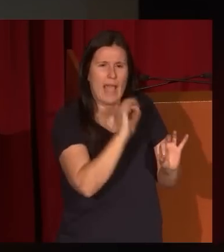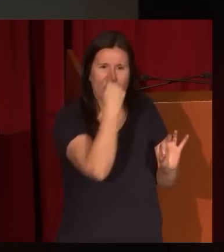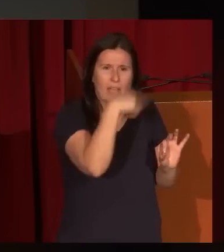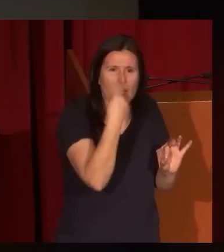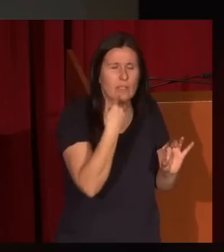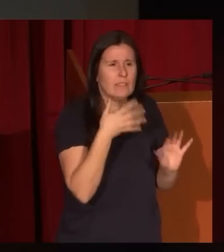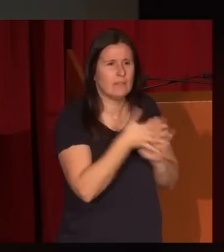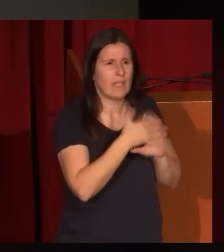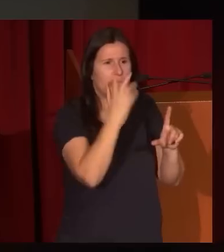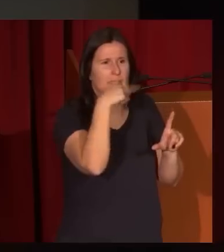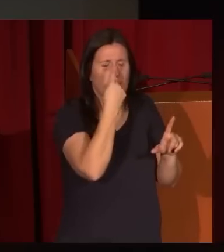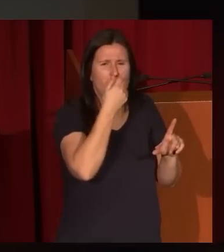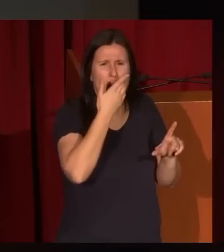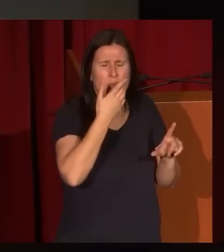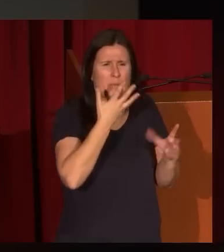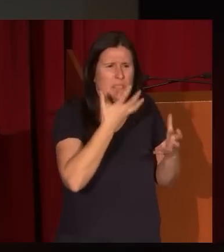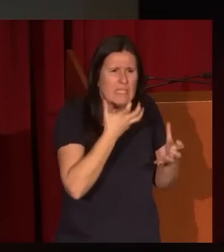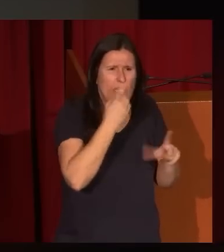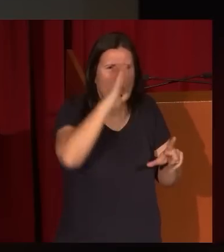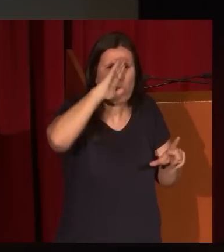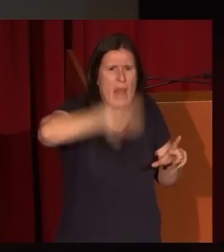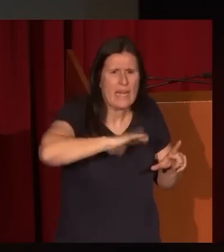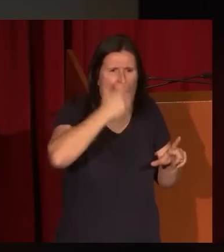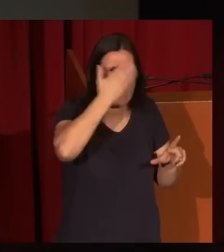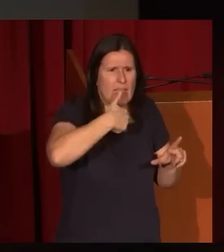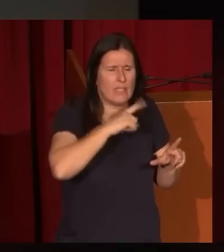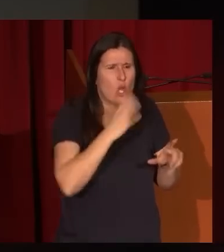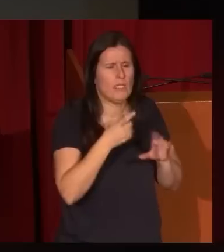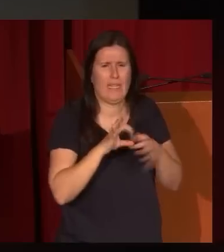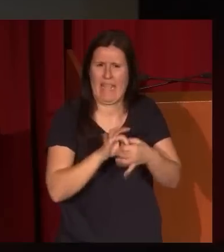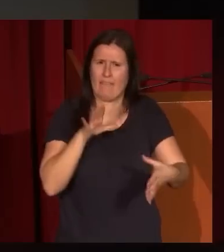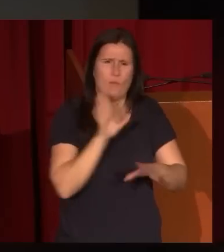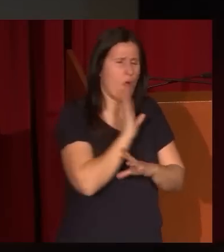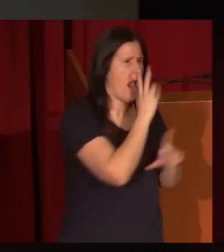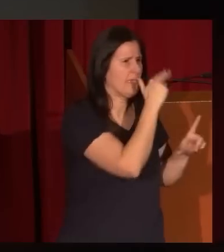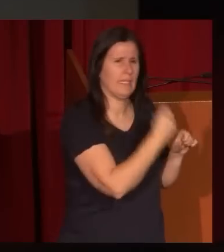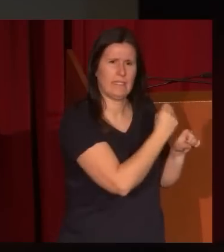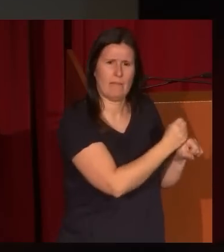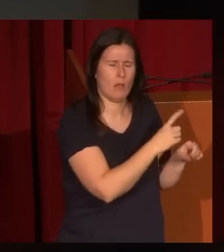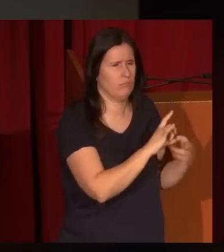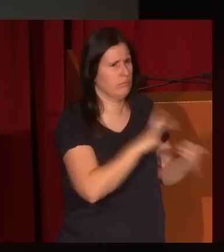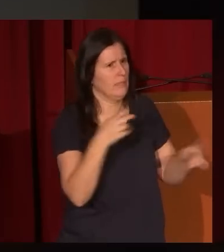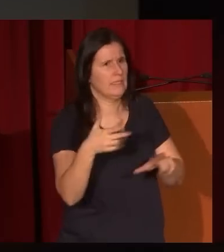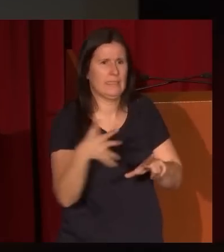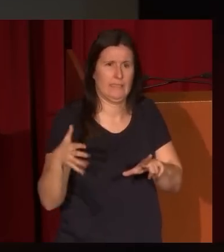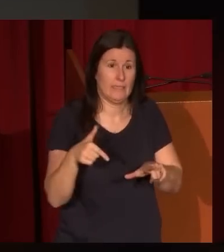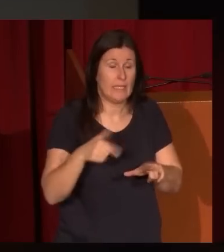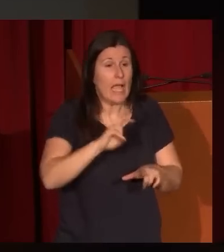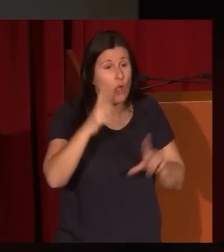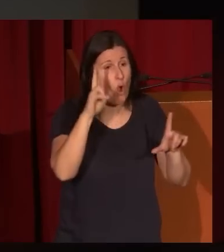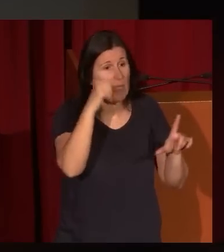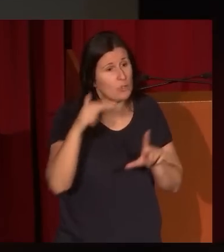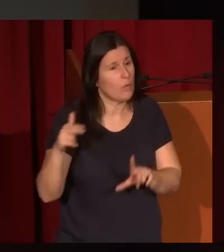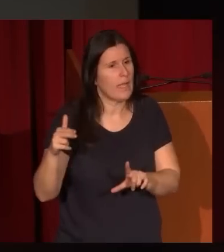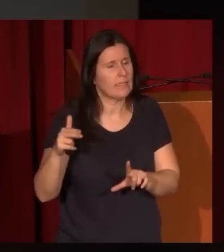una factura seca y muy plana que no tiene nada que ver con las obras que hemos visto hasta ahora. Por el contrario, hay otras en que